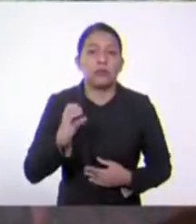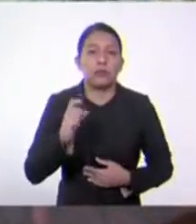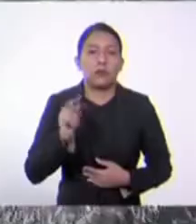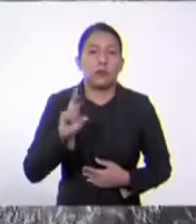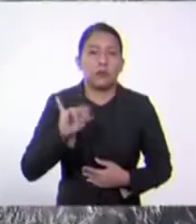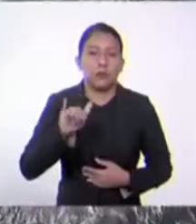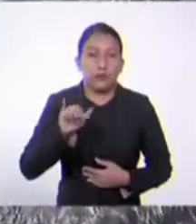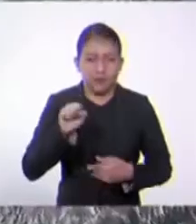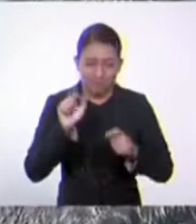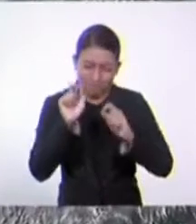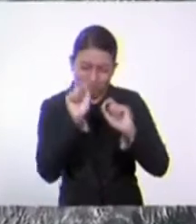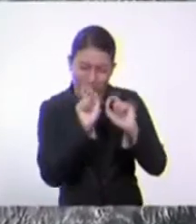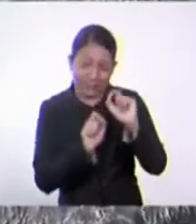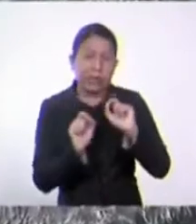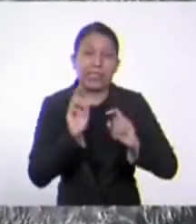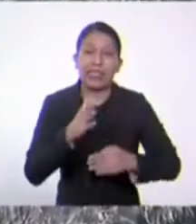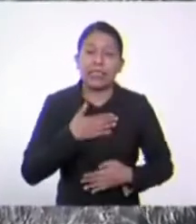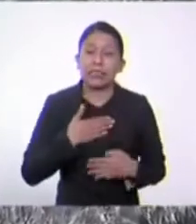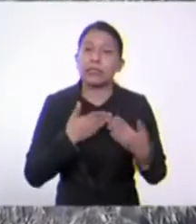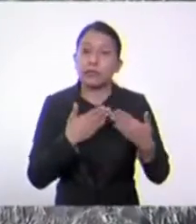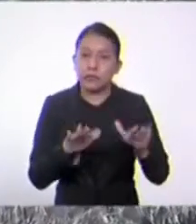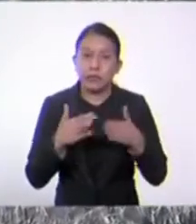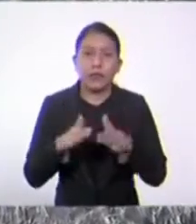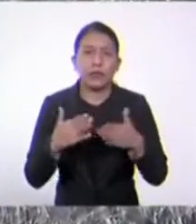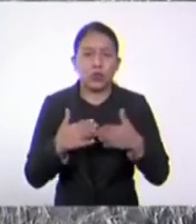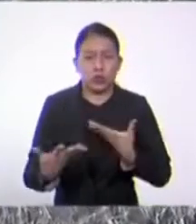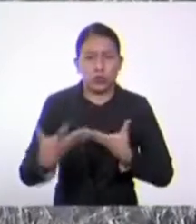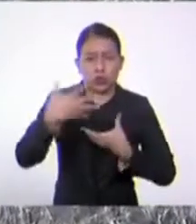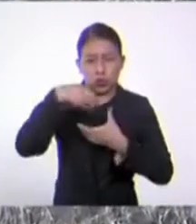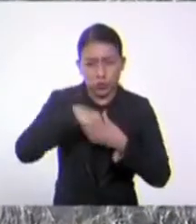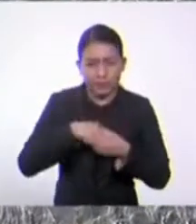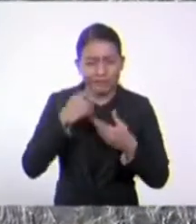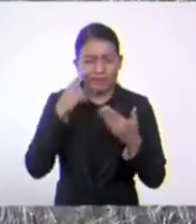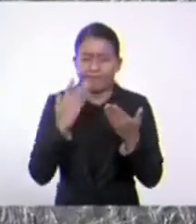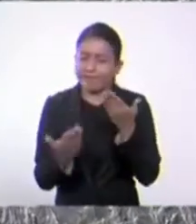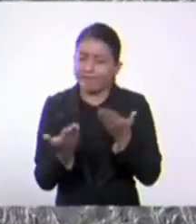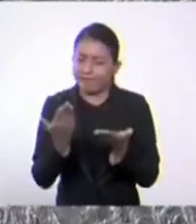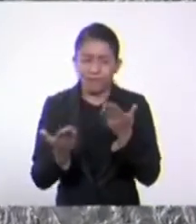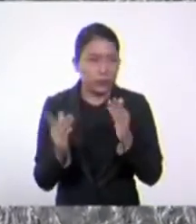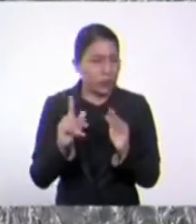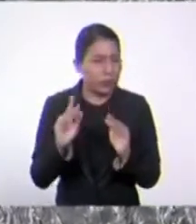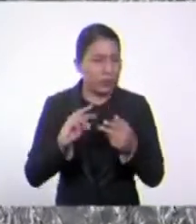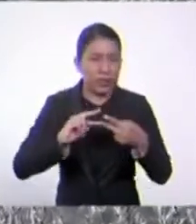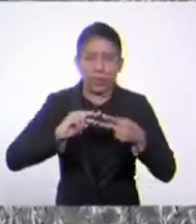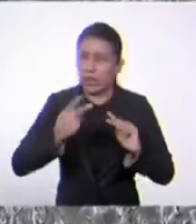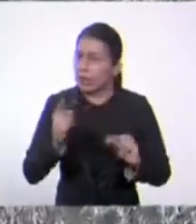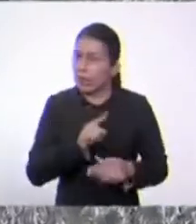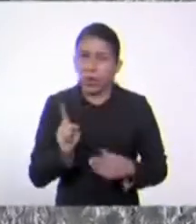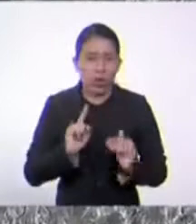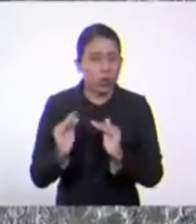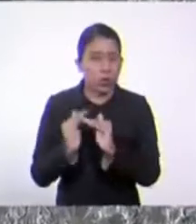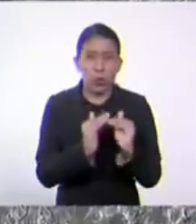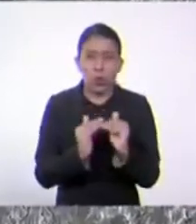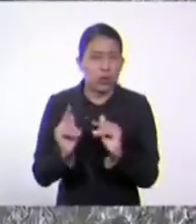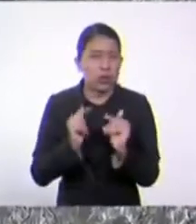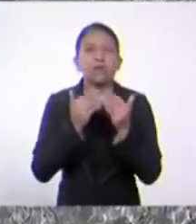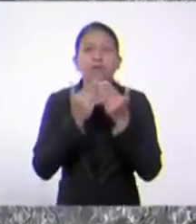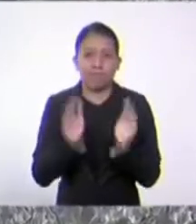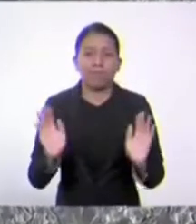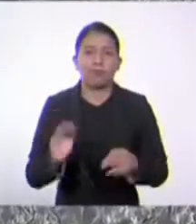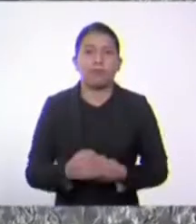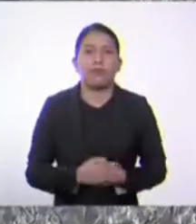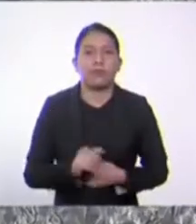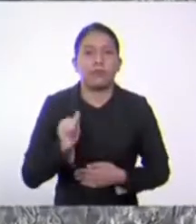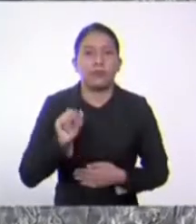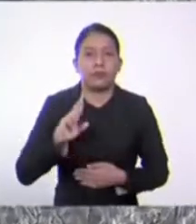embargo, también hay unas diferencias anatómicas y fisiológicas y genéticas que las diferencian entre sí. Las